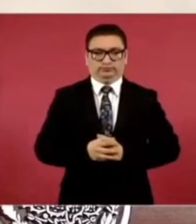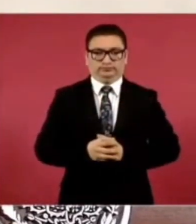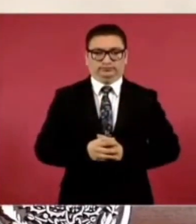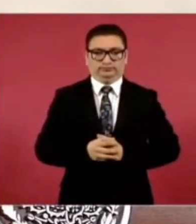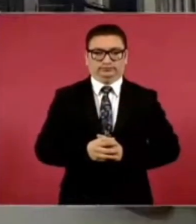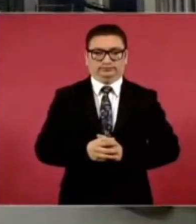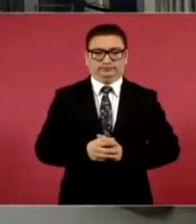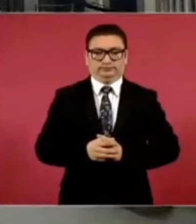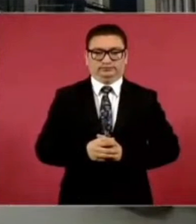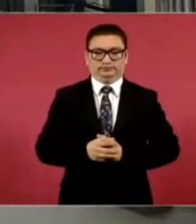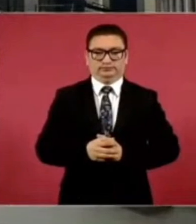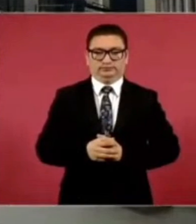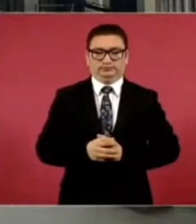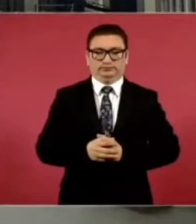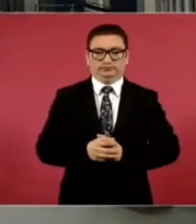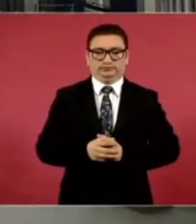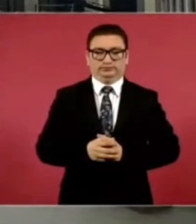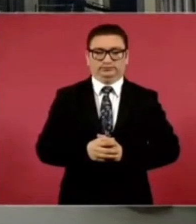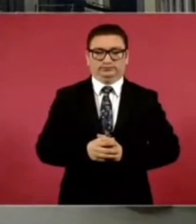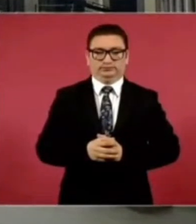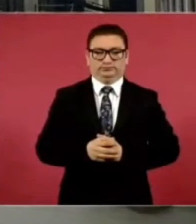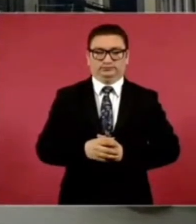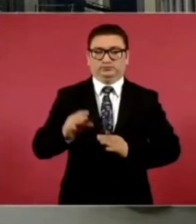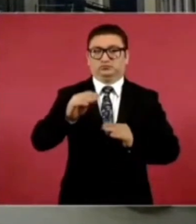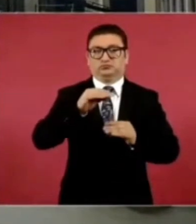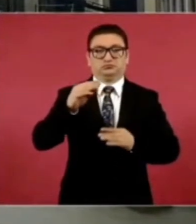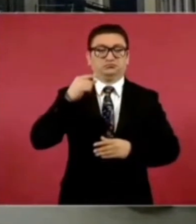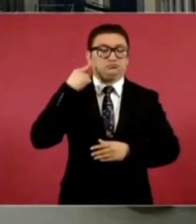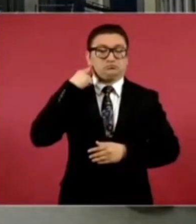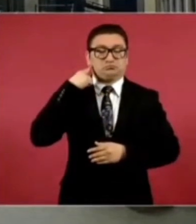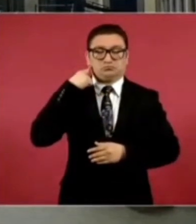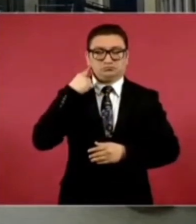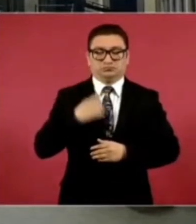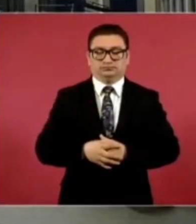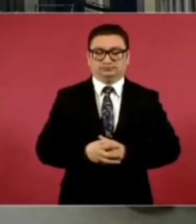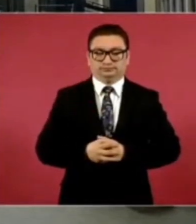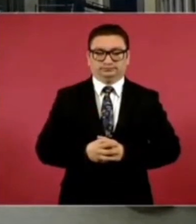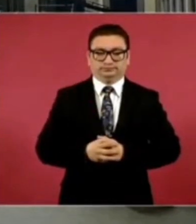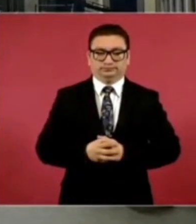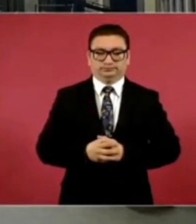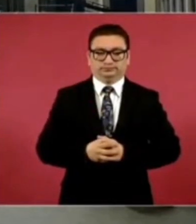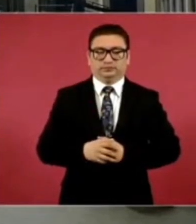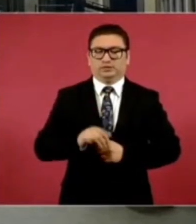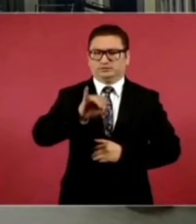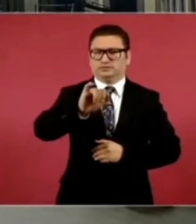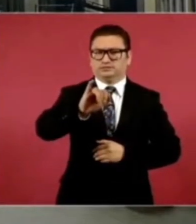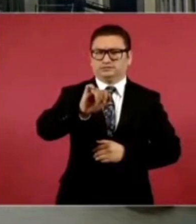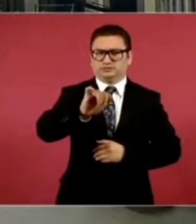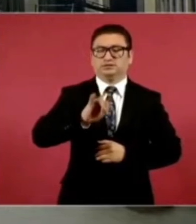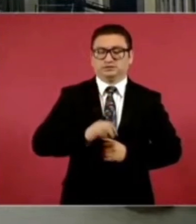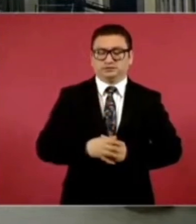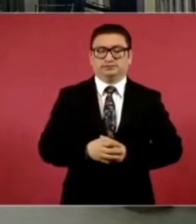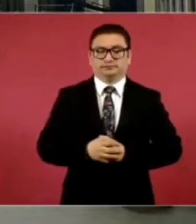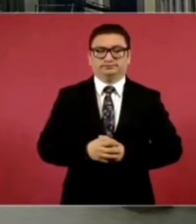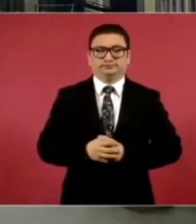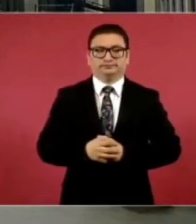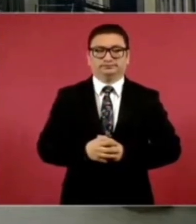para veracruz lo que era calzado lo que es calzado a zaragoza ya prácticamente desapareció hay que